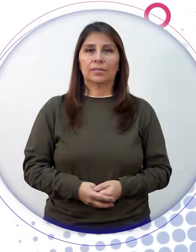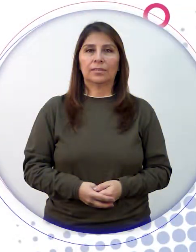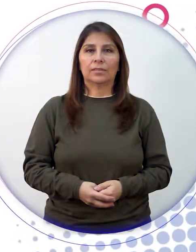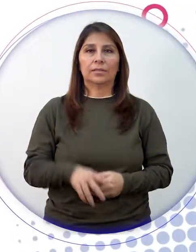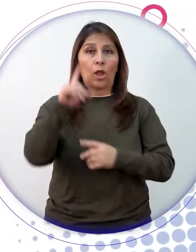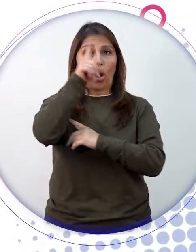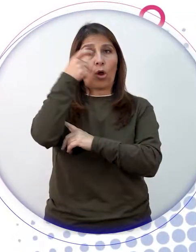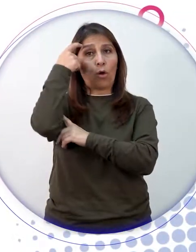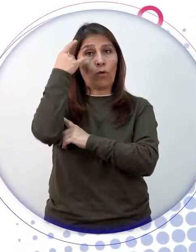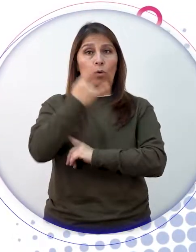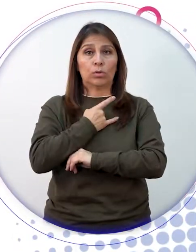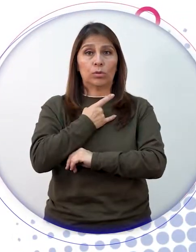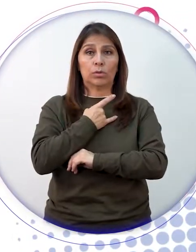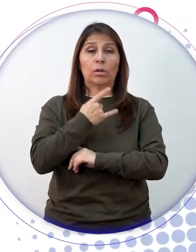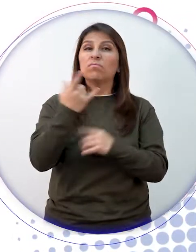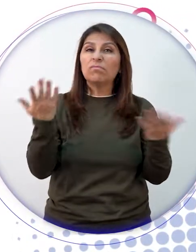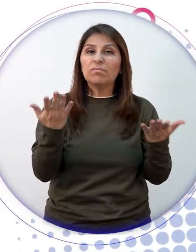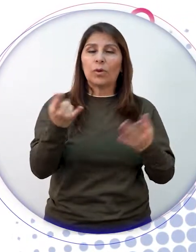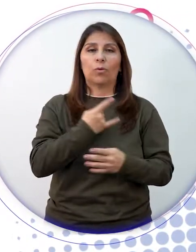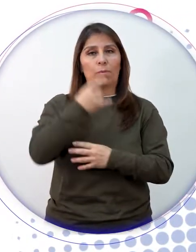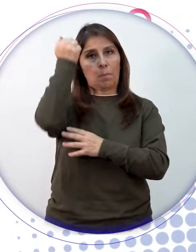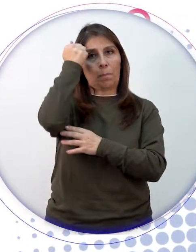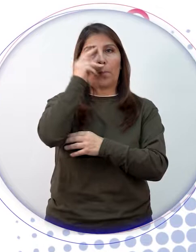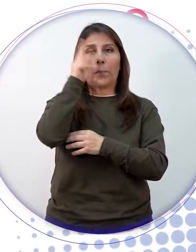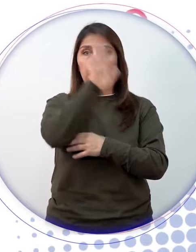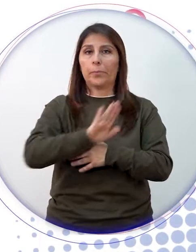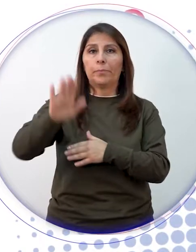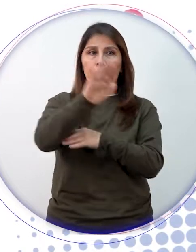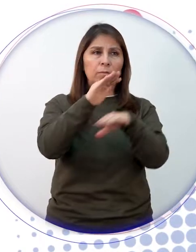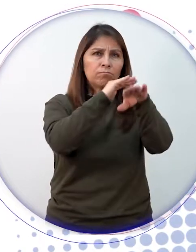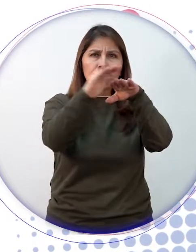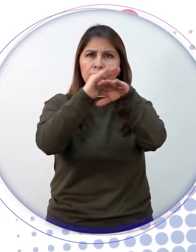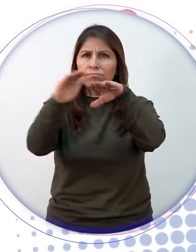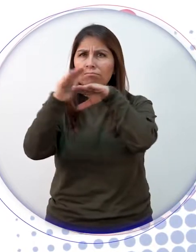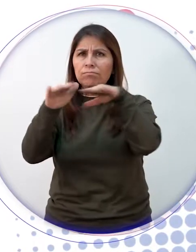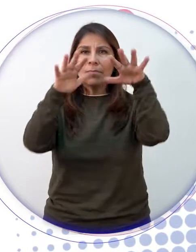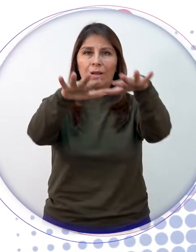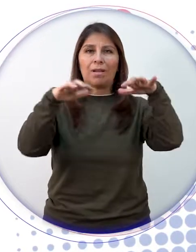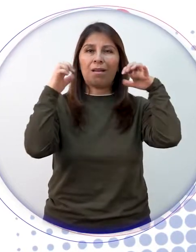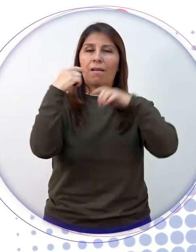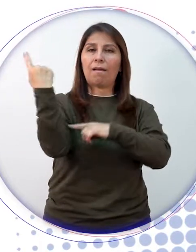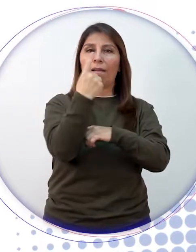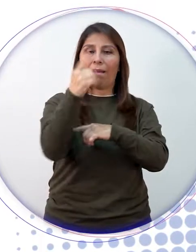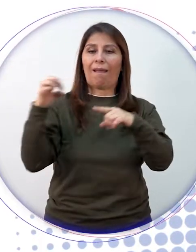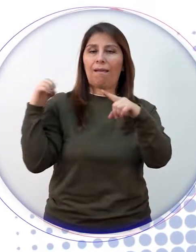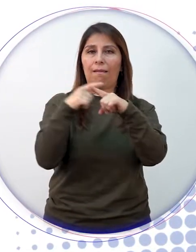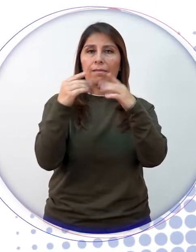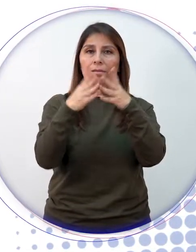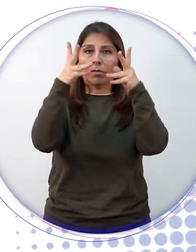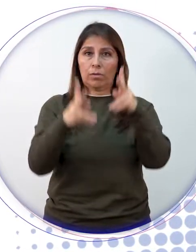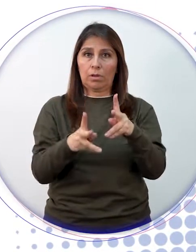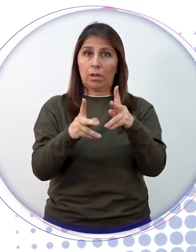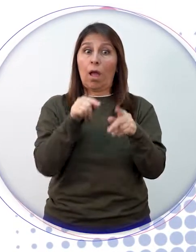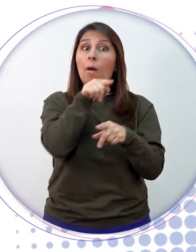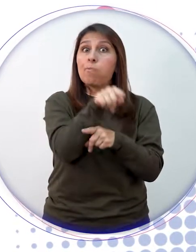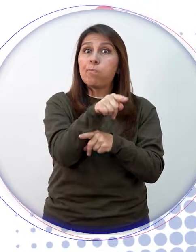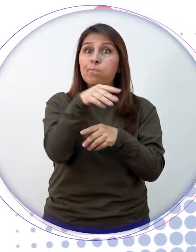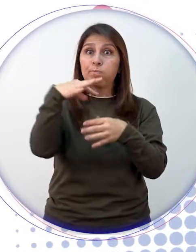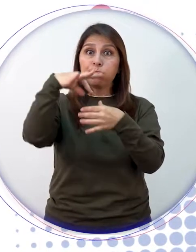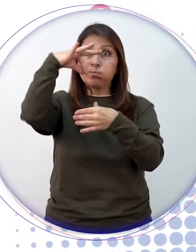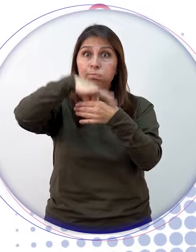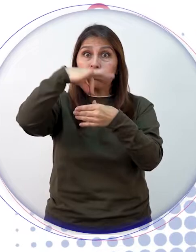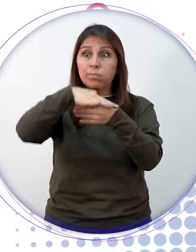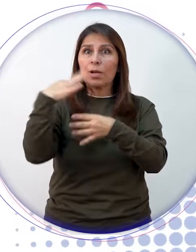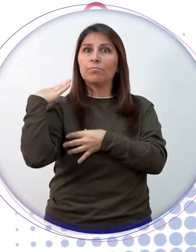El Gobierno Universitario de la Universidad Pedagógica Nacional invita a la Asamblea General de Egresados en la que se